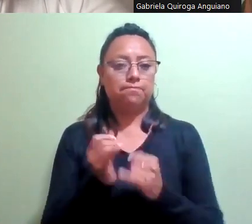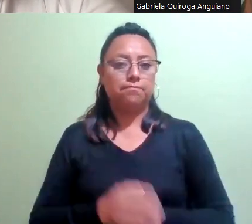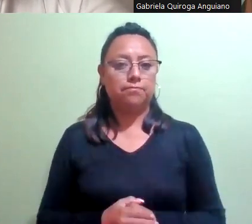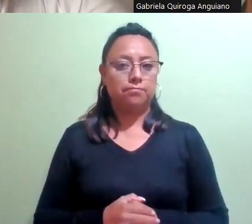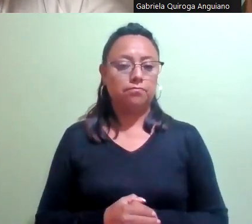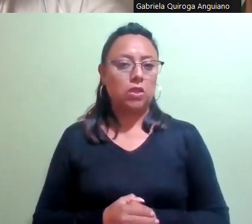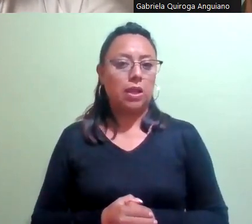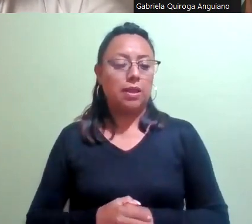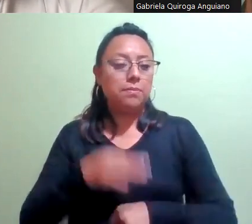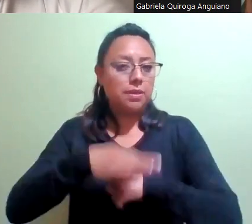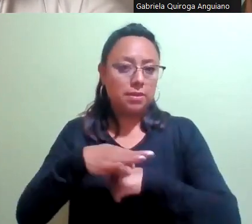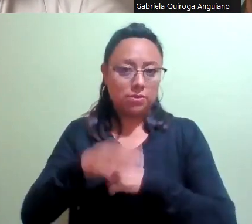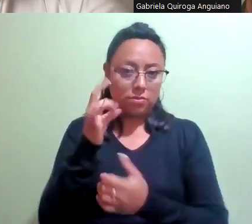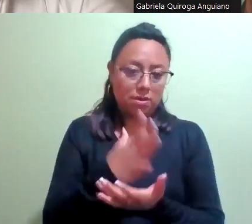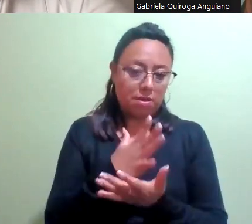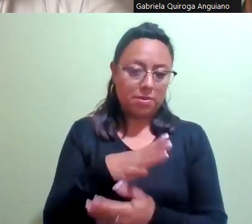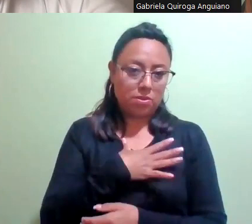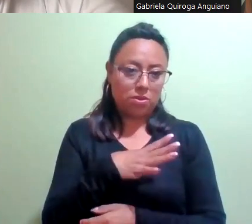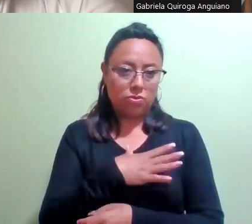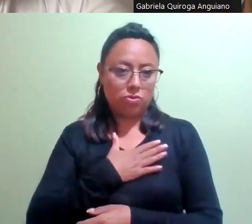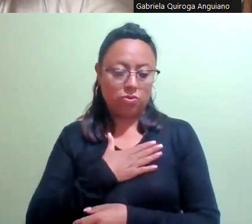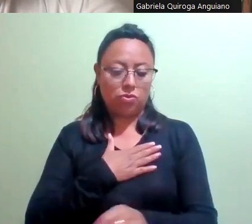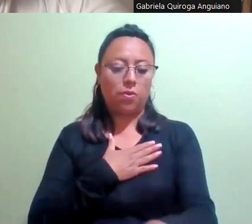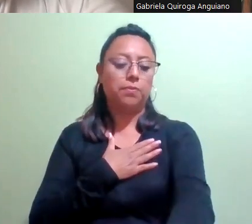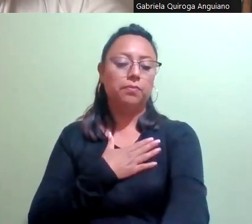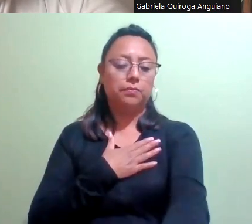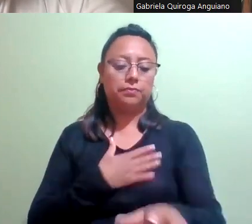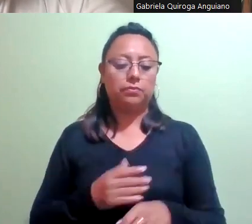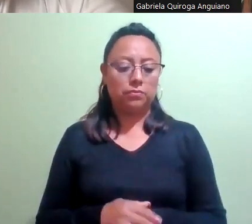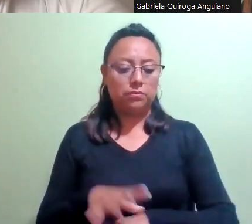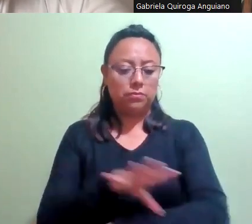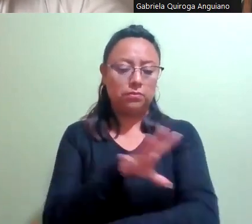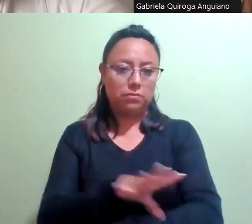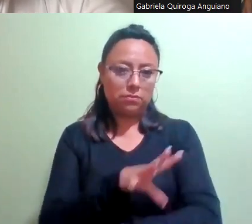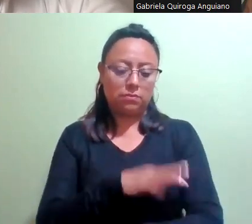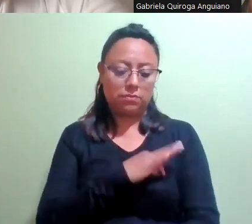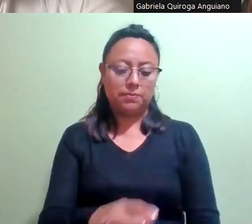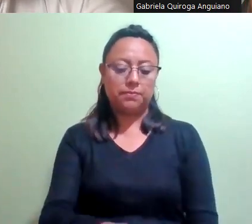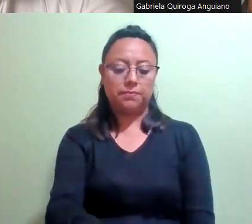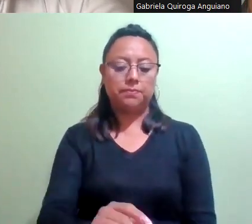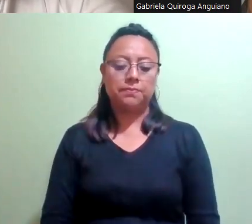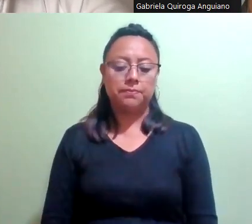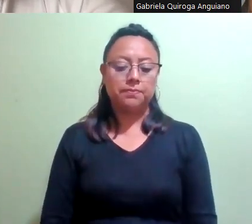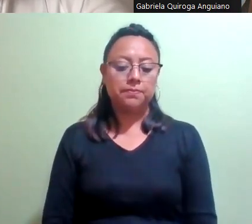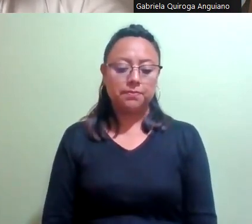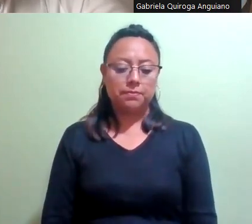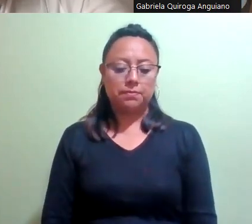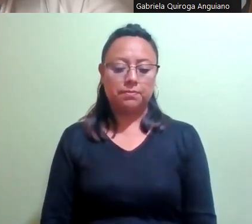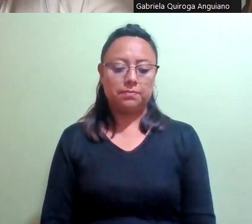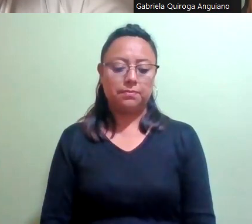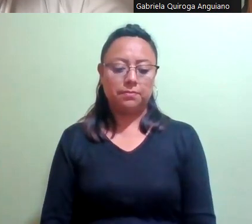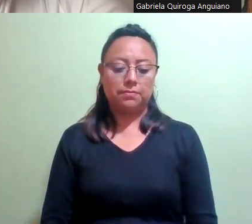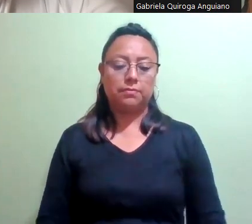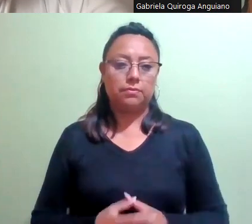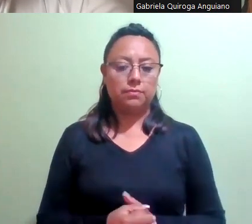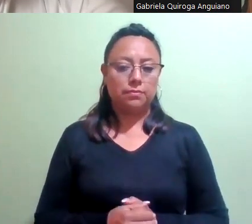consigo cargador porque se me está terminando el, el, la batería. Yo